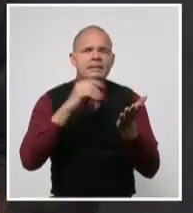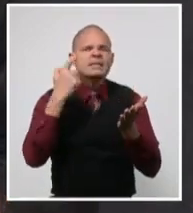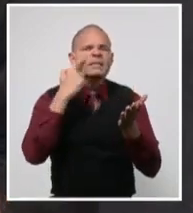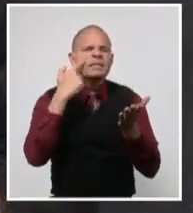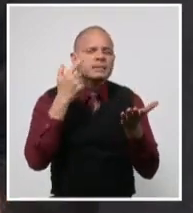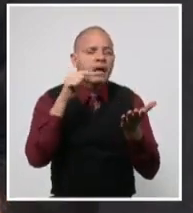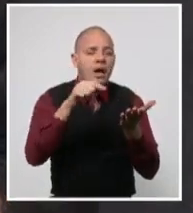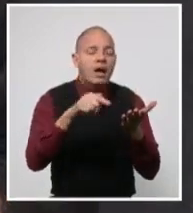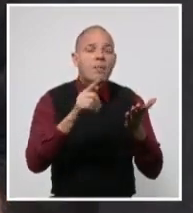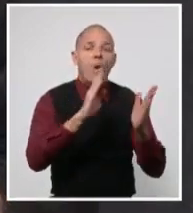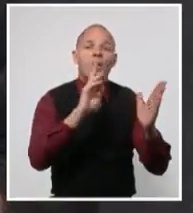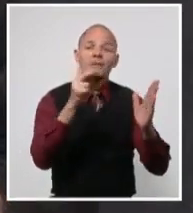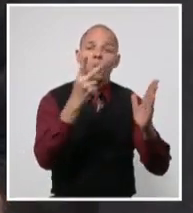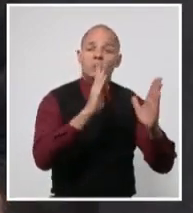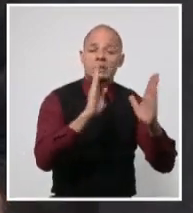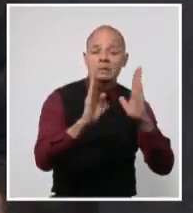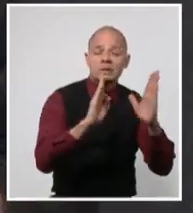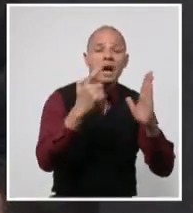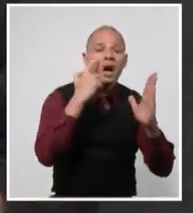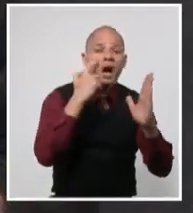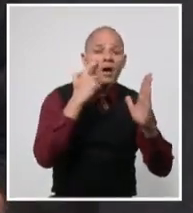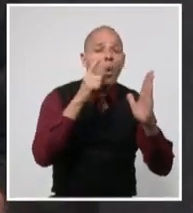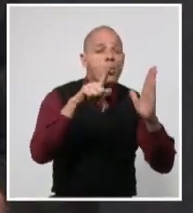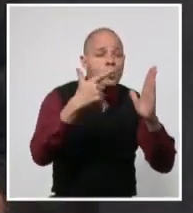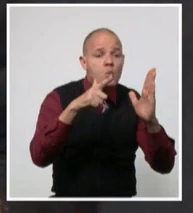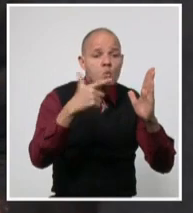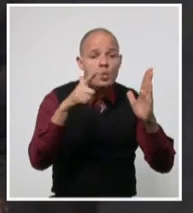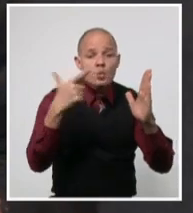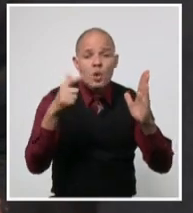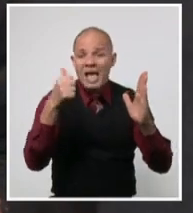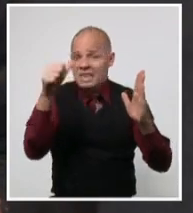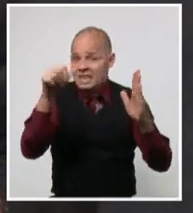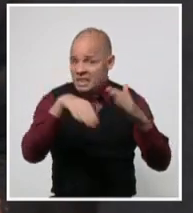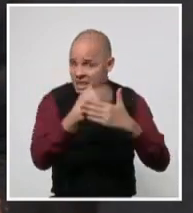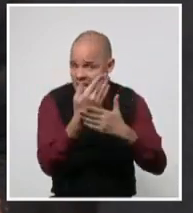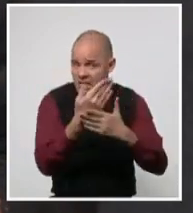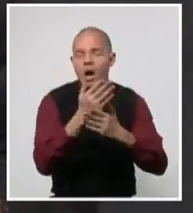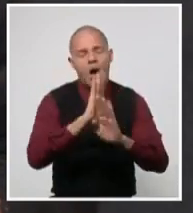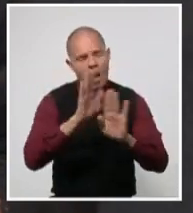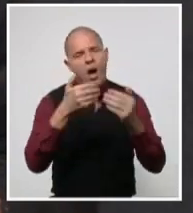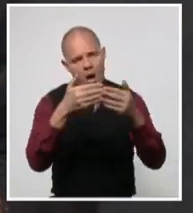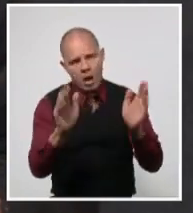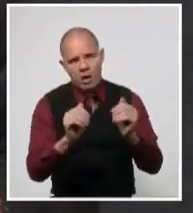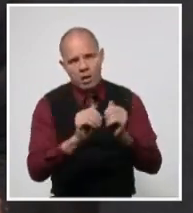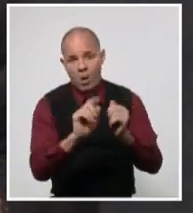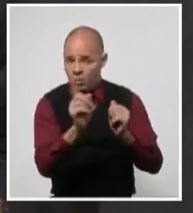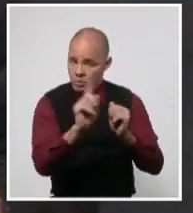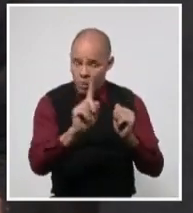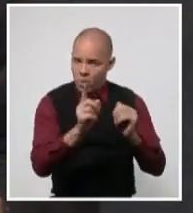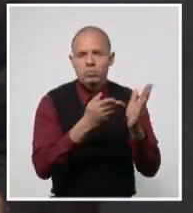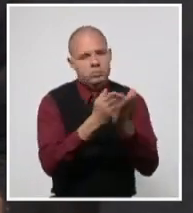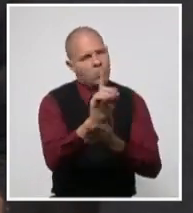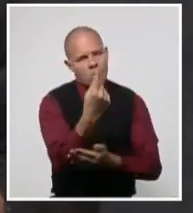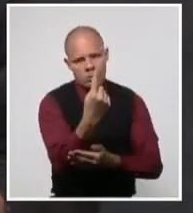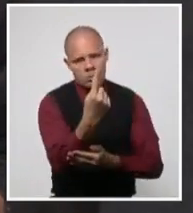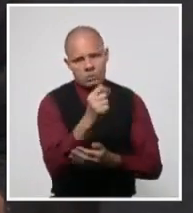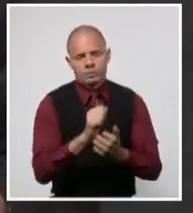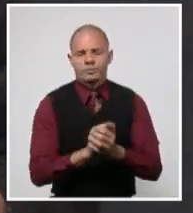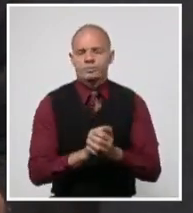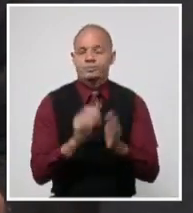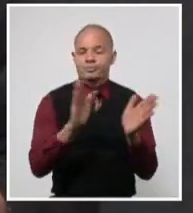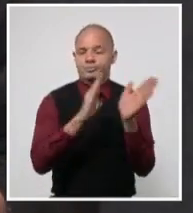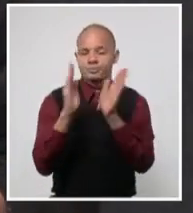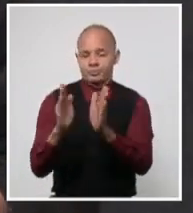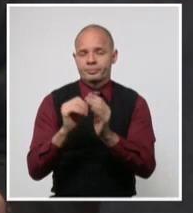durante 10 días. Segundo, mantener en la fase número 2 a la provincia de